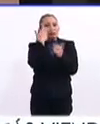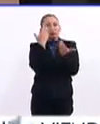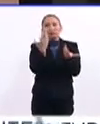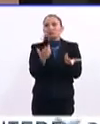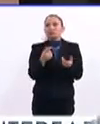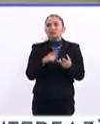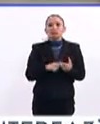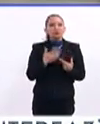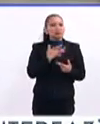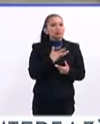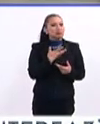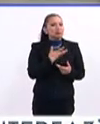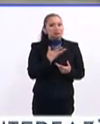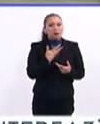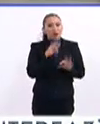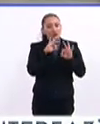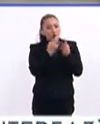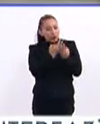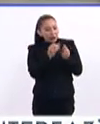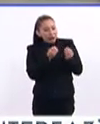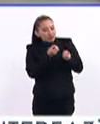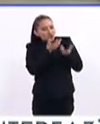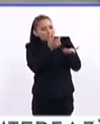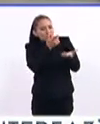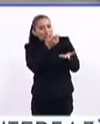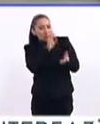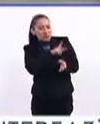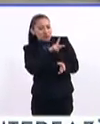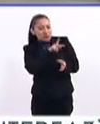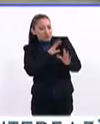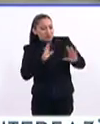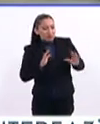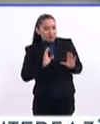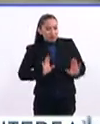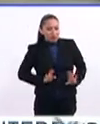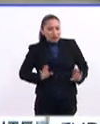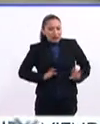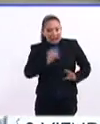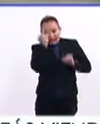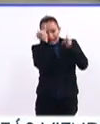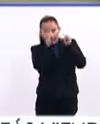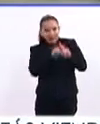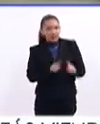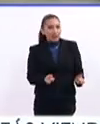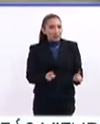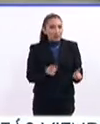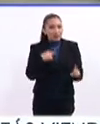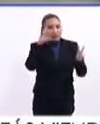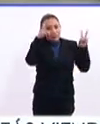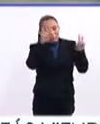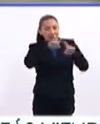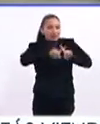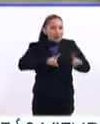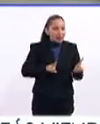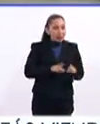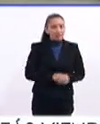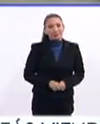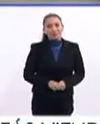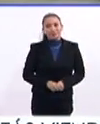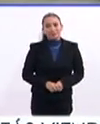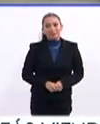formas de expresión también propias, una idiosincrasia diferente, temáticas diferentes.